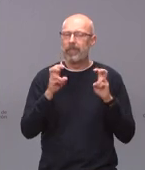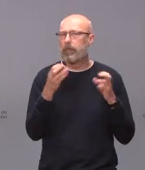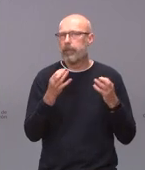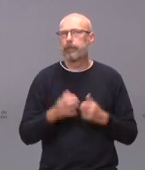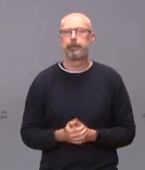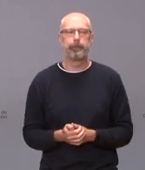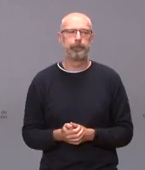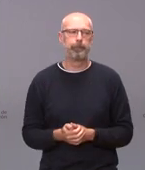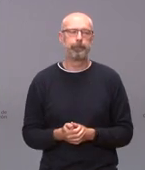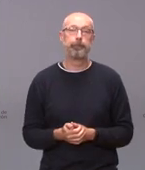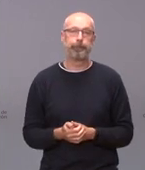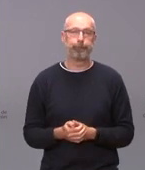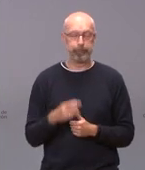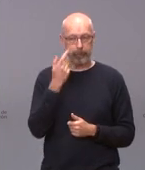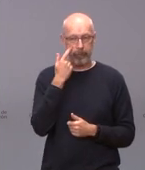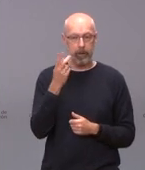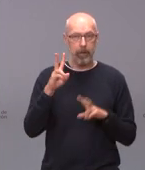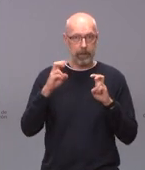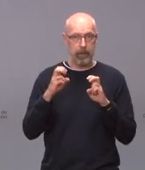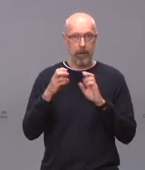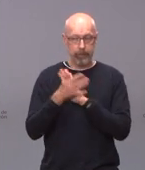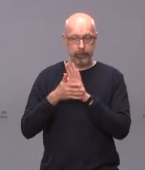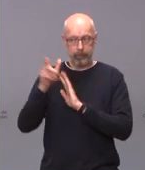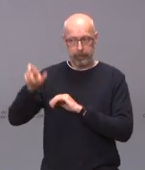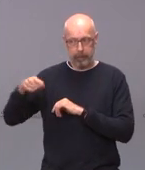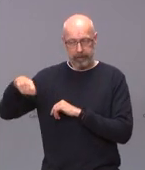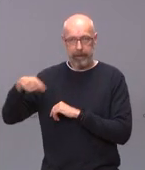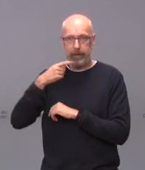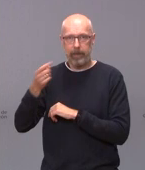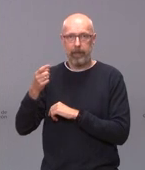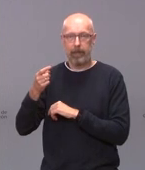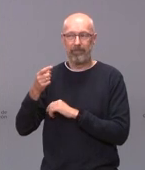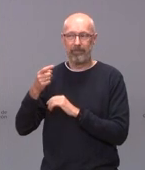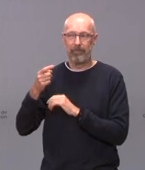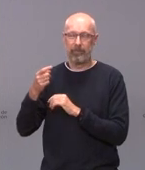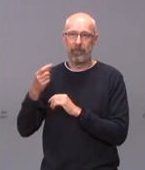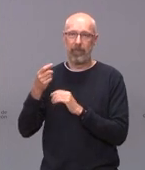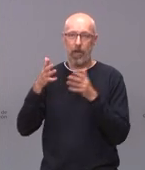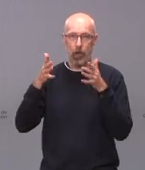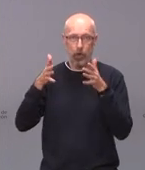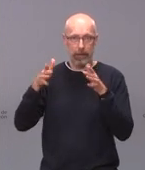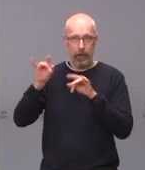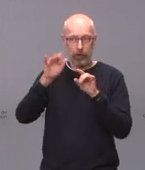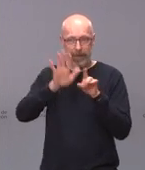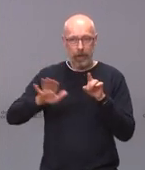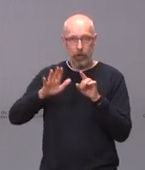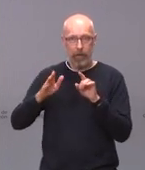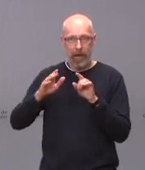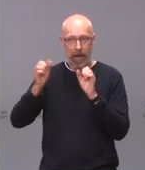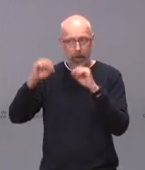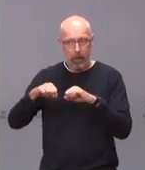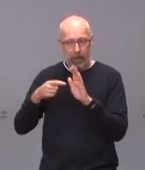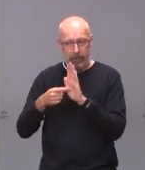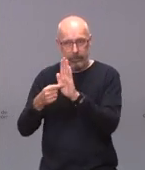sobre las palabras del presidente y si va a ser suficiente o no lo que se decida en el interterritorial bien sabemos que no